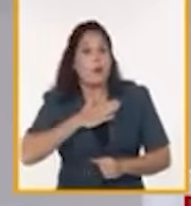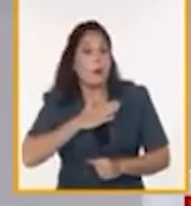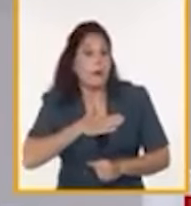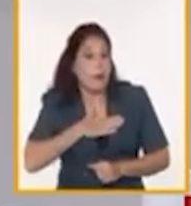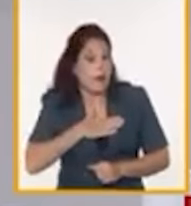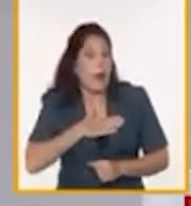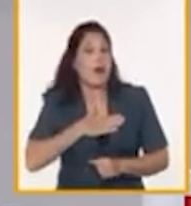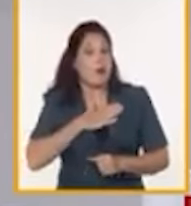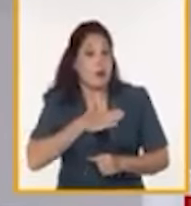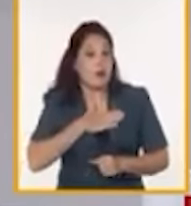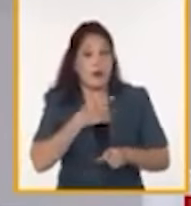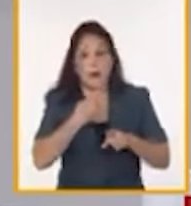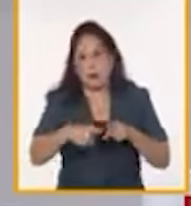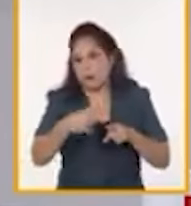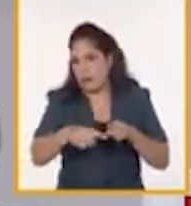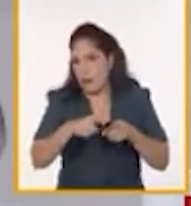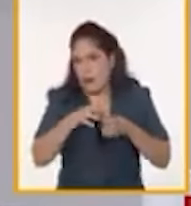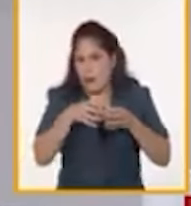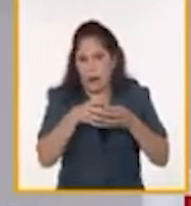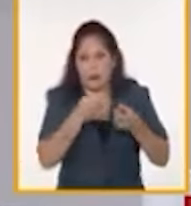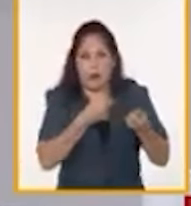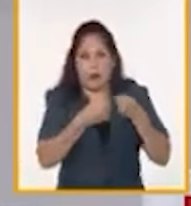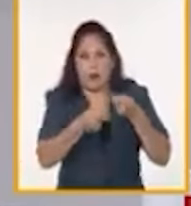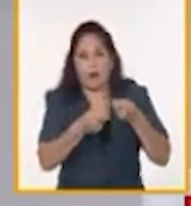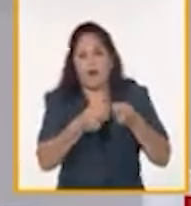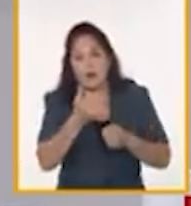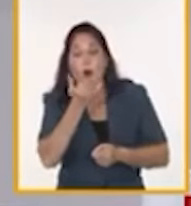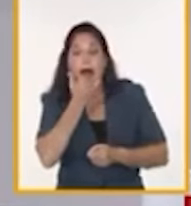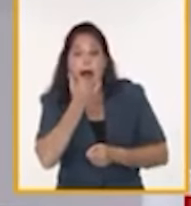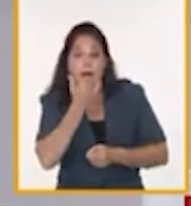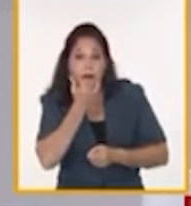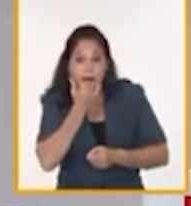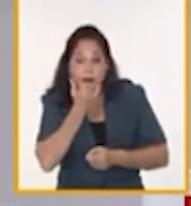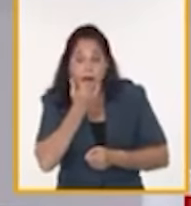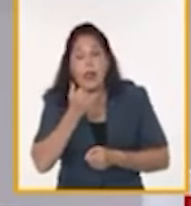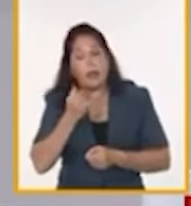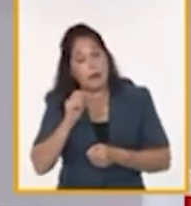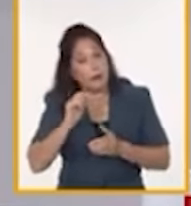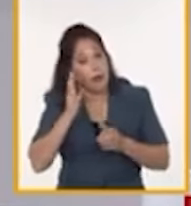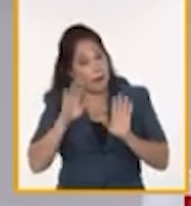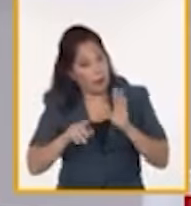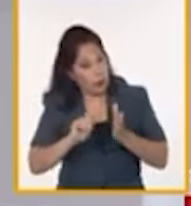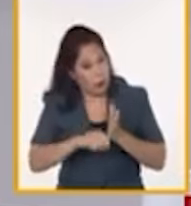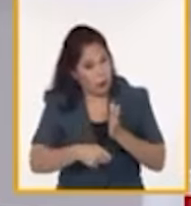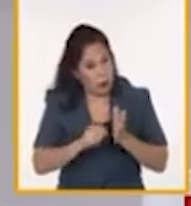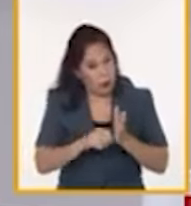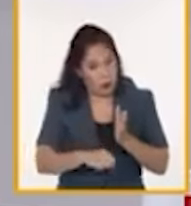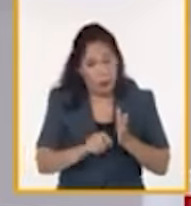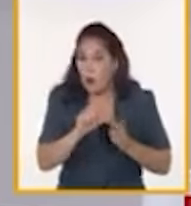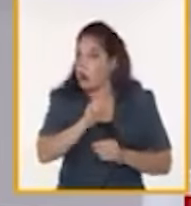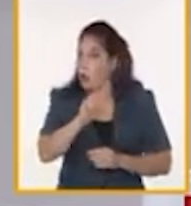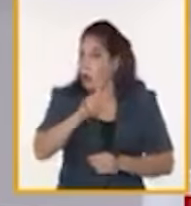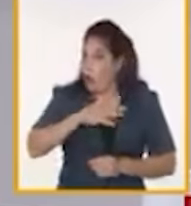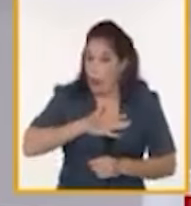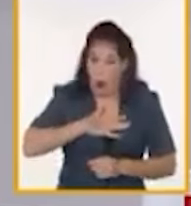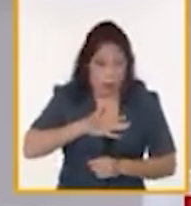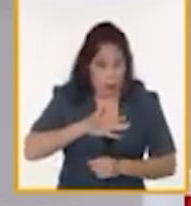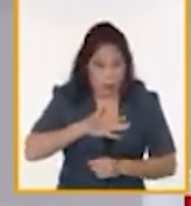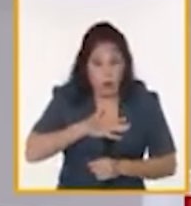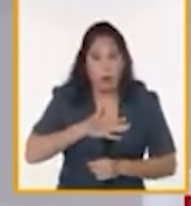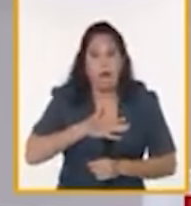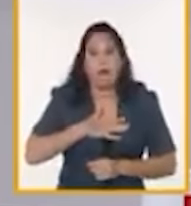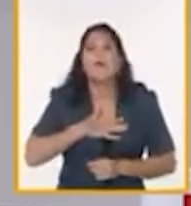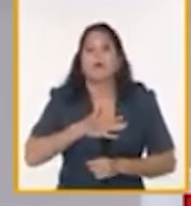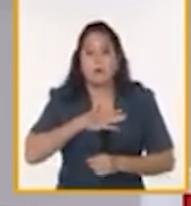medios de trabajo. Eso afecta y va en detrimento a los trabajadores que contratan, que no son dueños de esos medios,